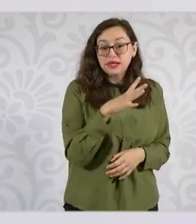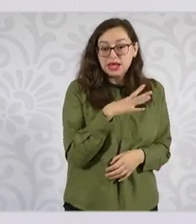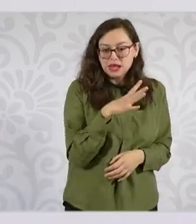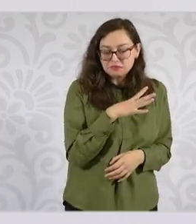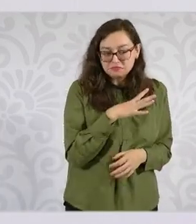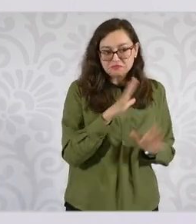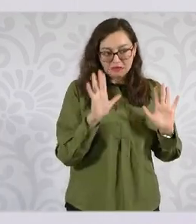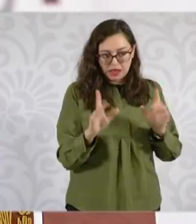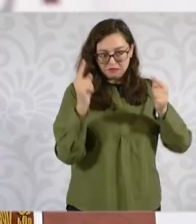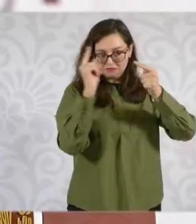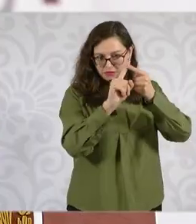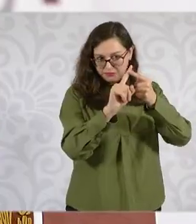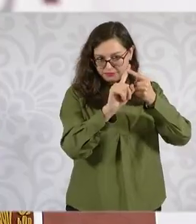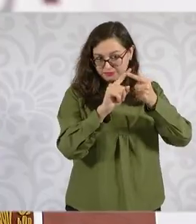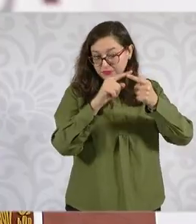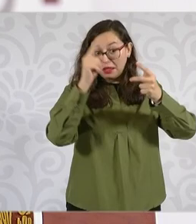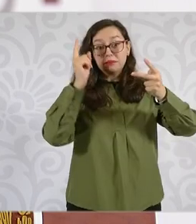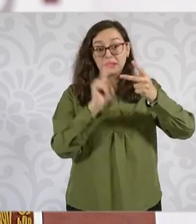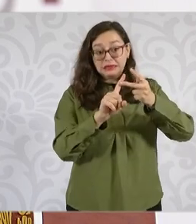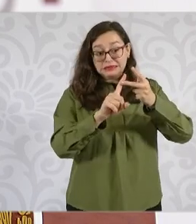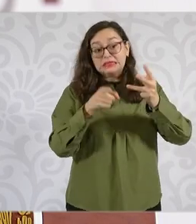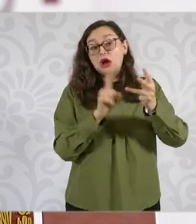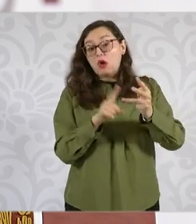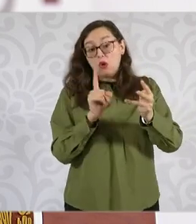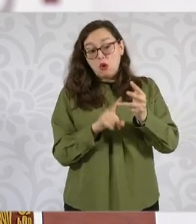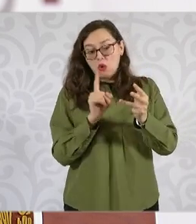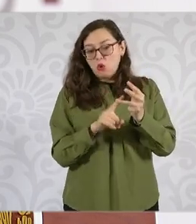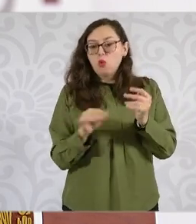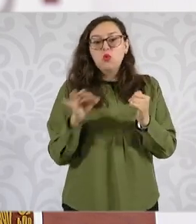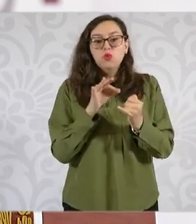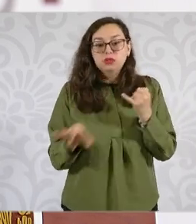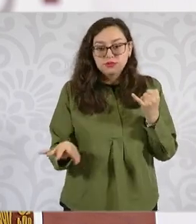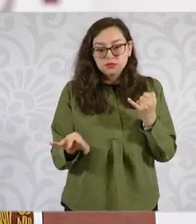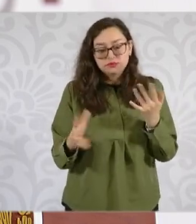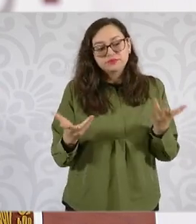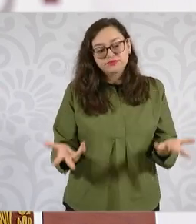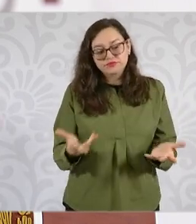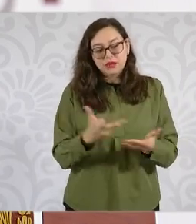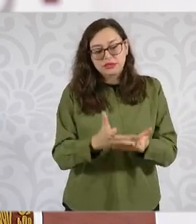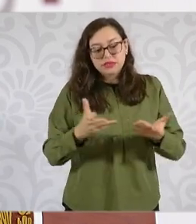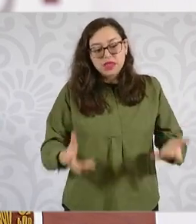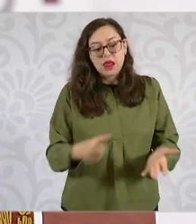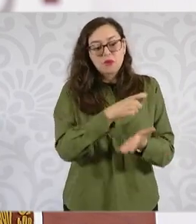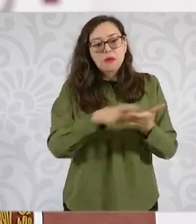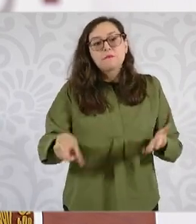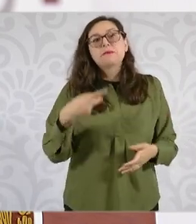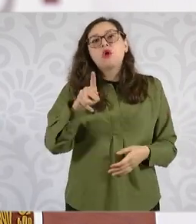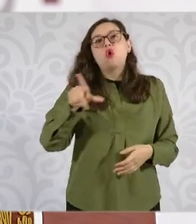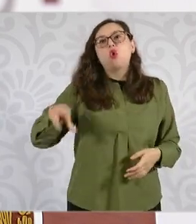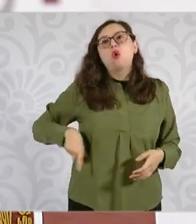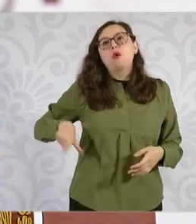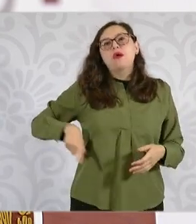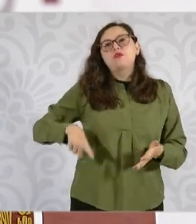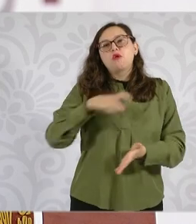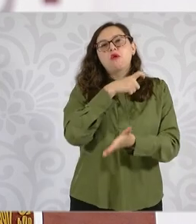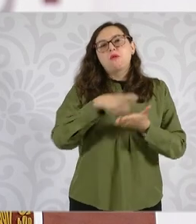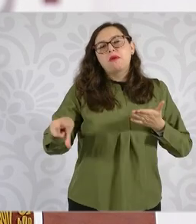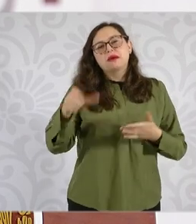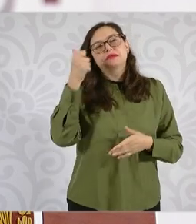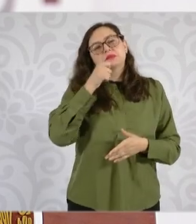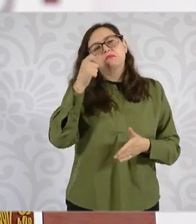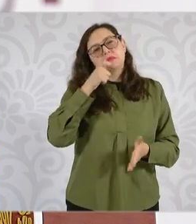suelo que sería, digamos, a costo del gobierno para que se pueda desarrollar la vivienda